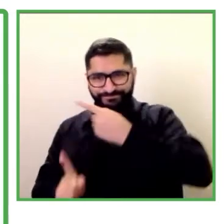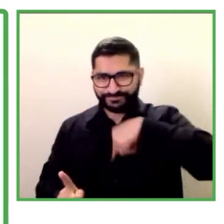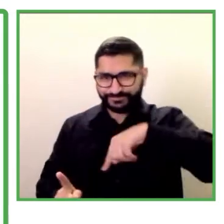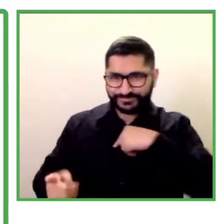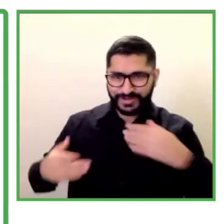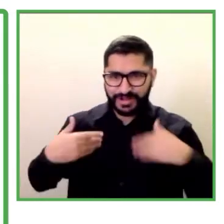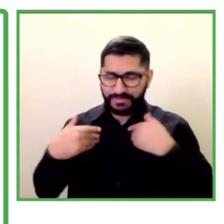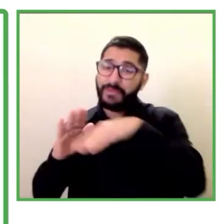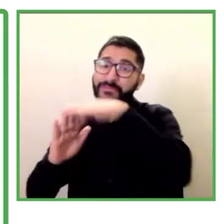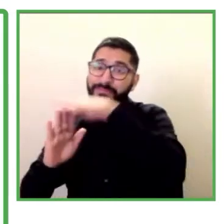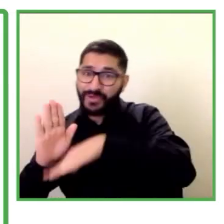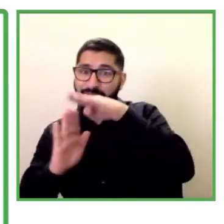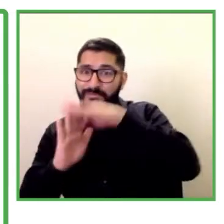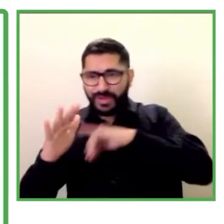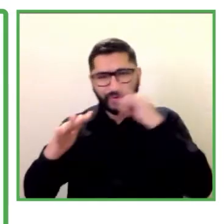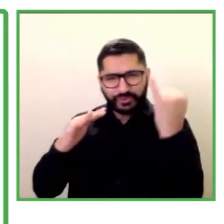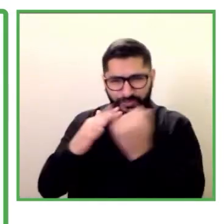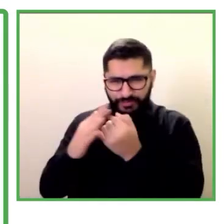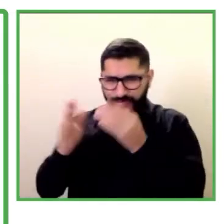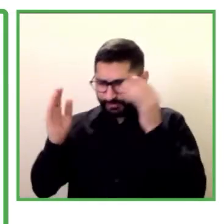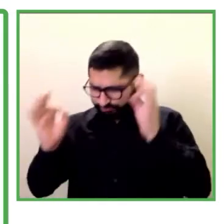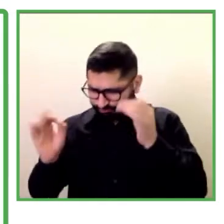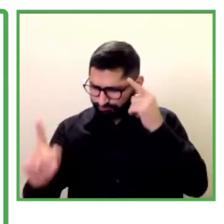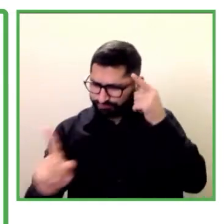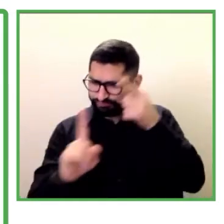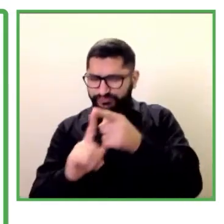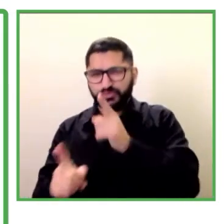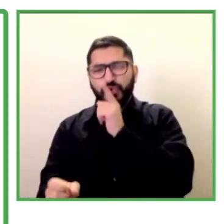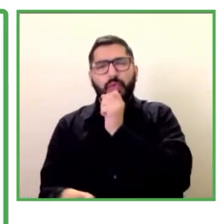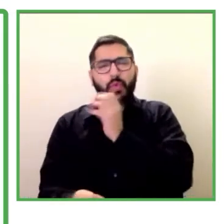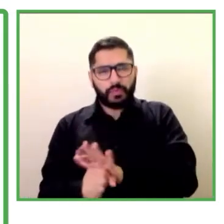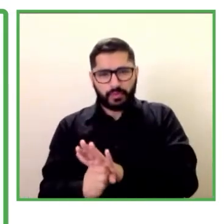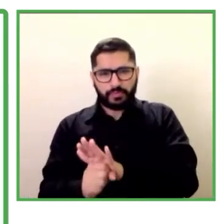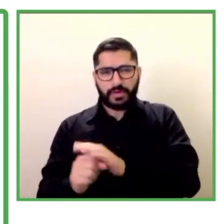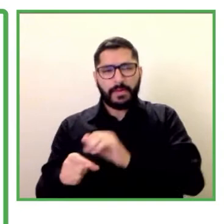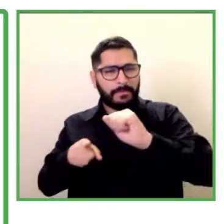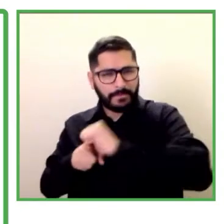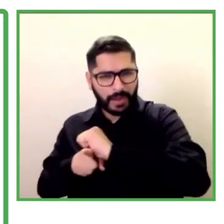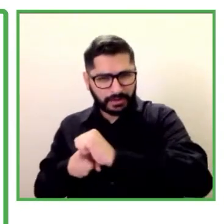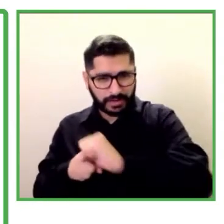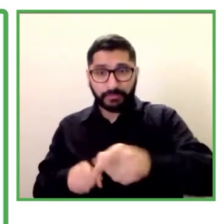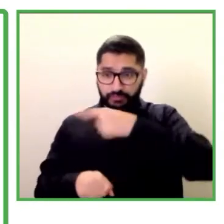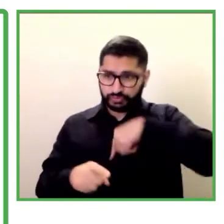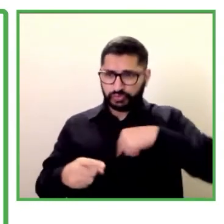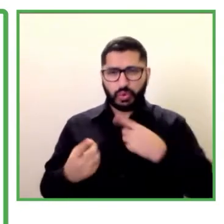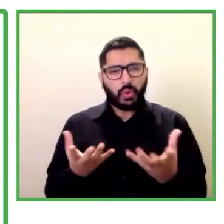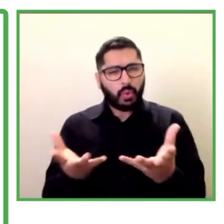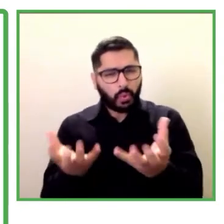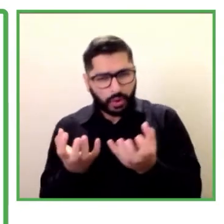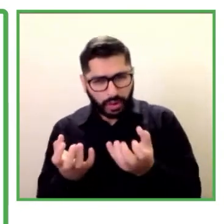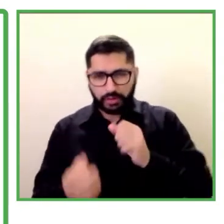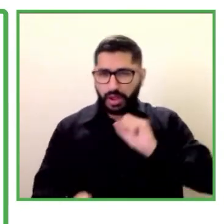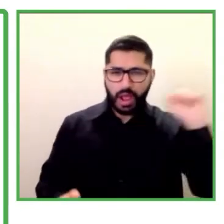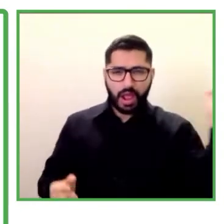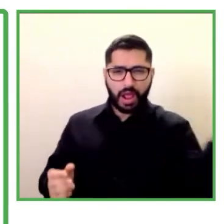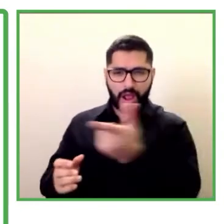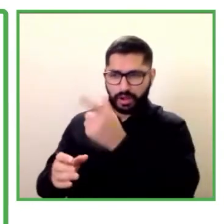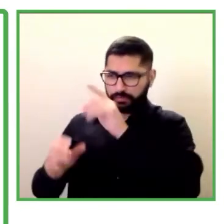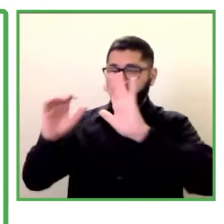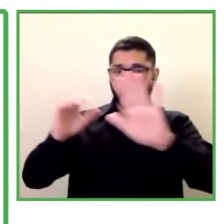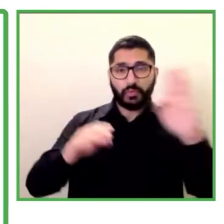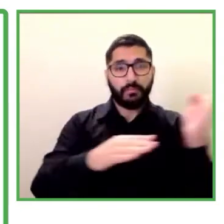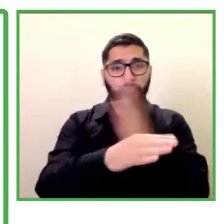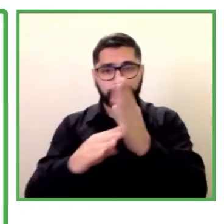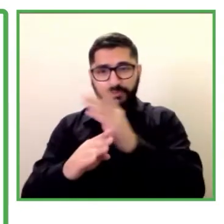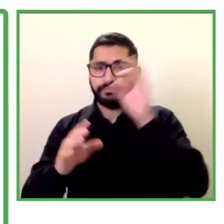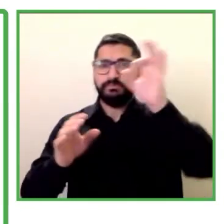práctica nosotros queremos que todas las empresas se vuelvan 100% incluyentes enfocándonos principalmente en